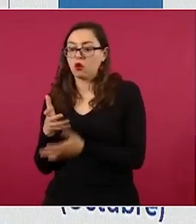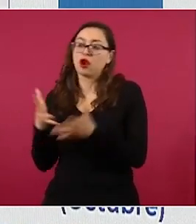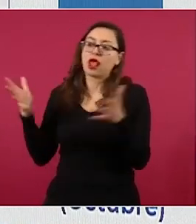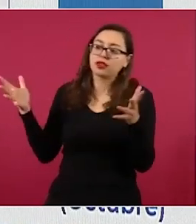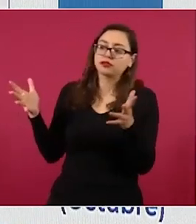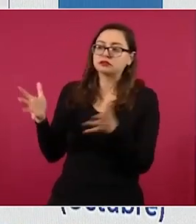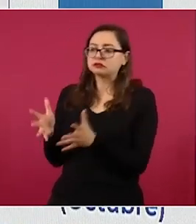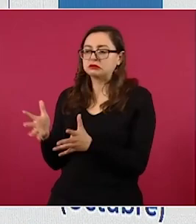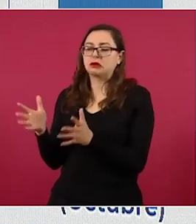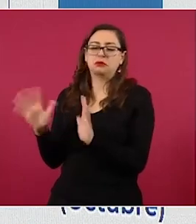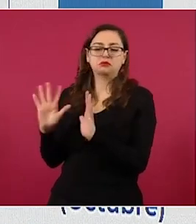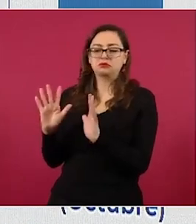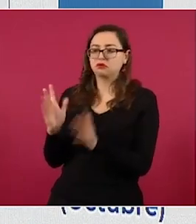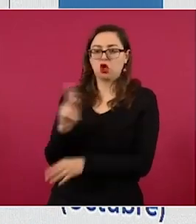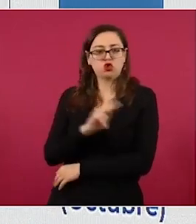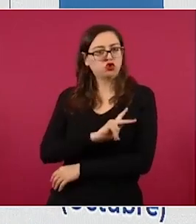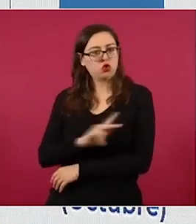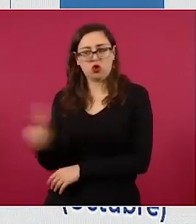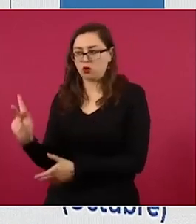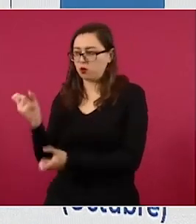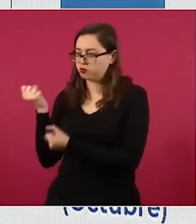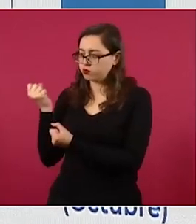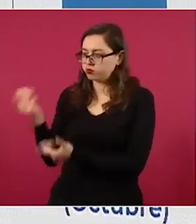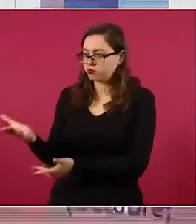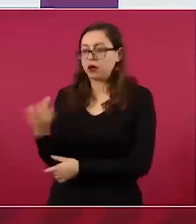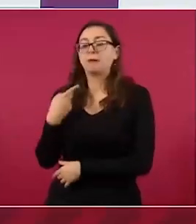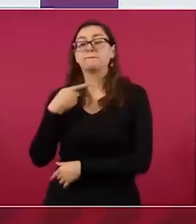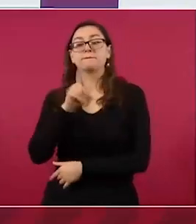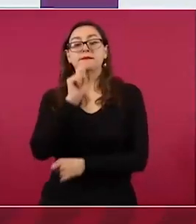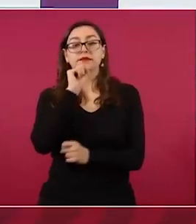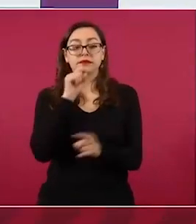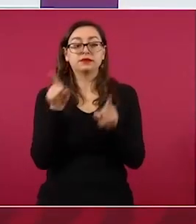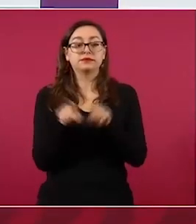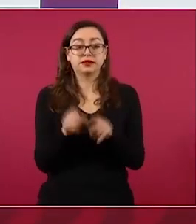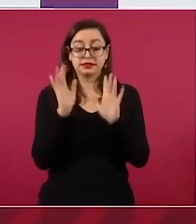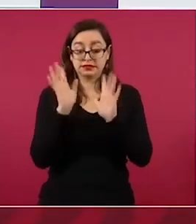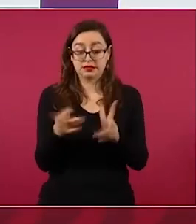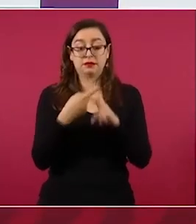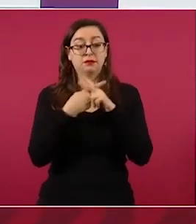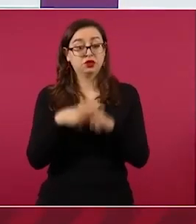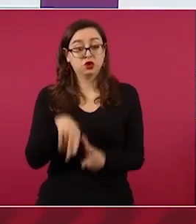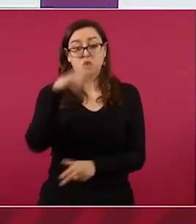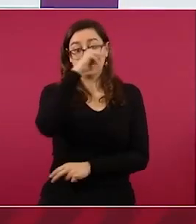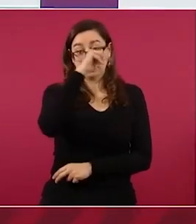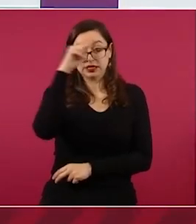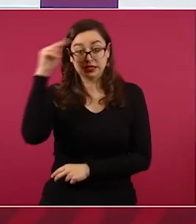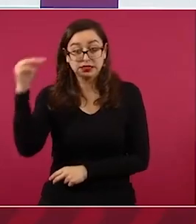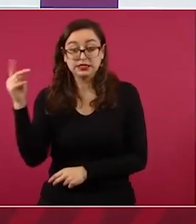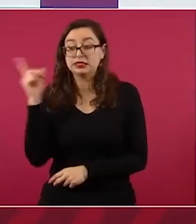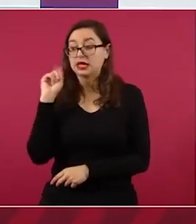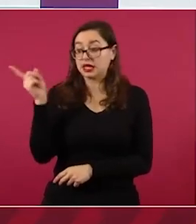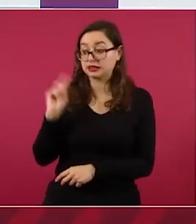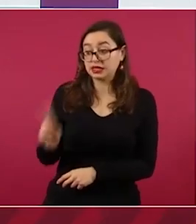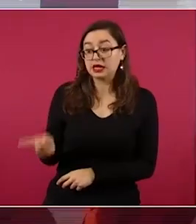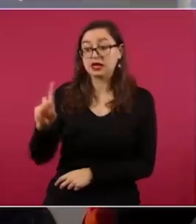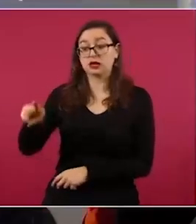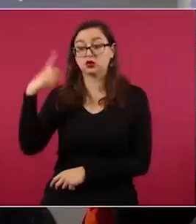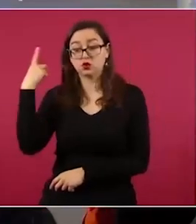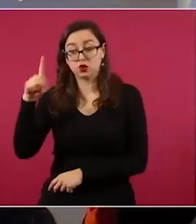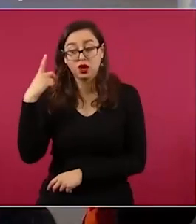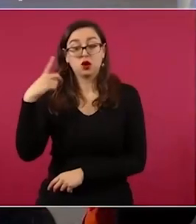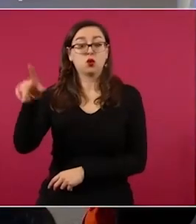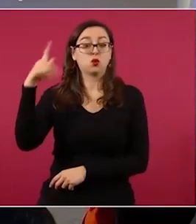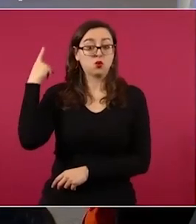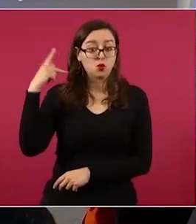incluyó Nayarit y se incluyó Zacatecas, se incluyó Durango y Puebla